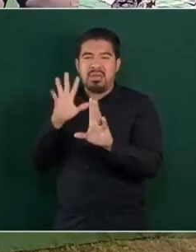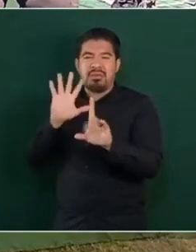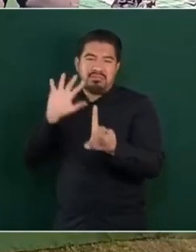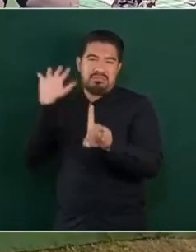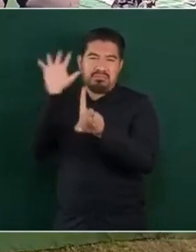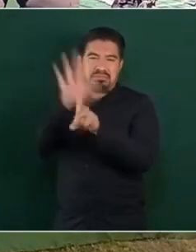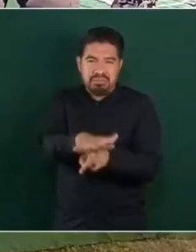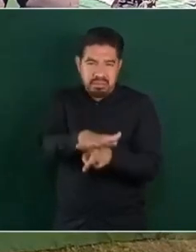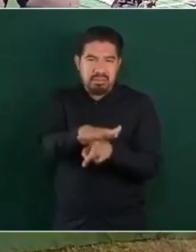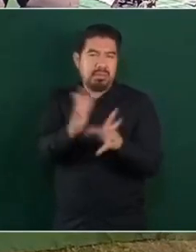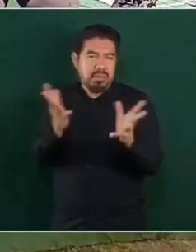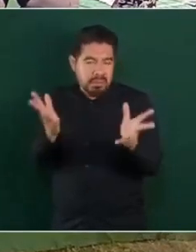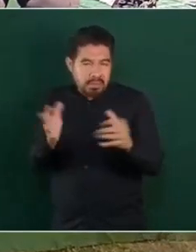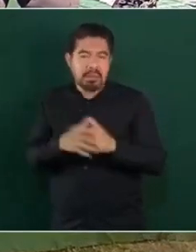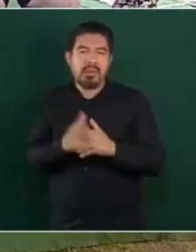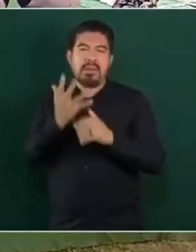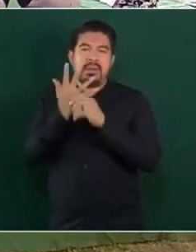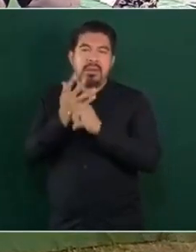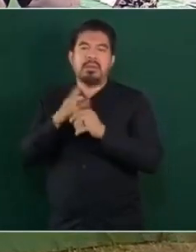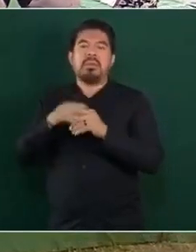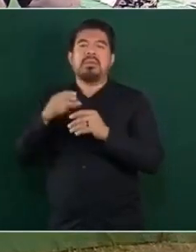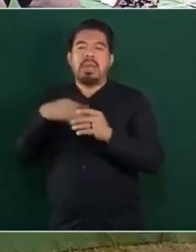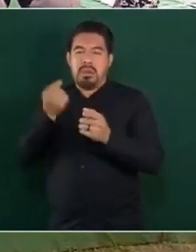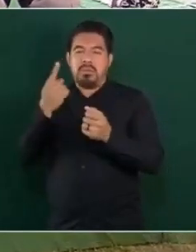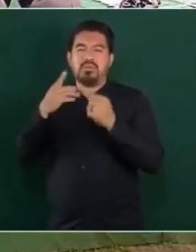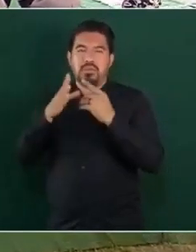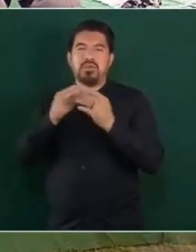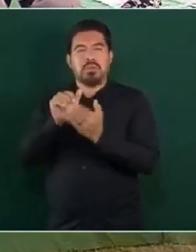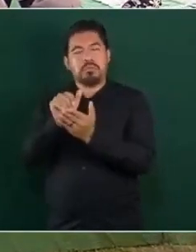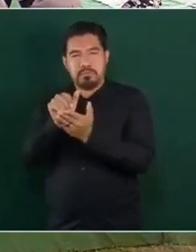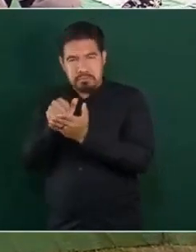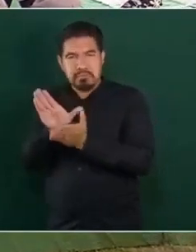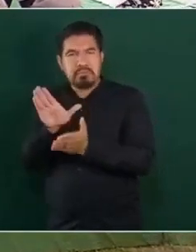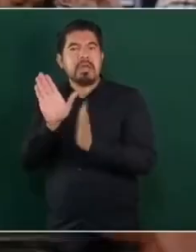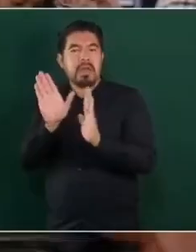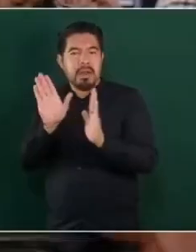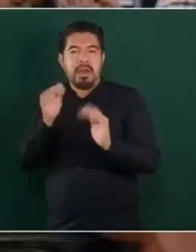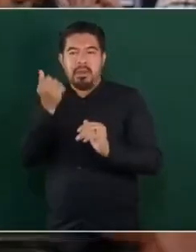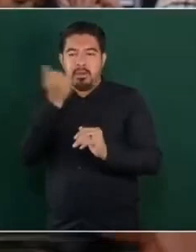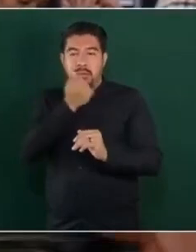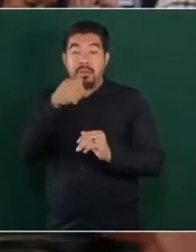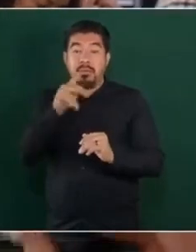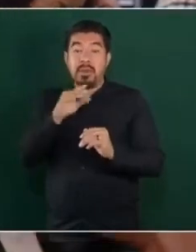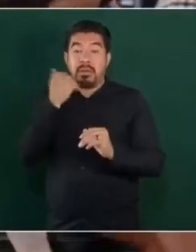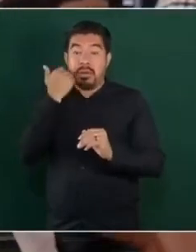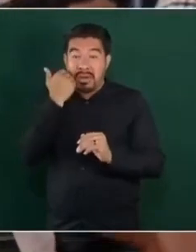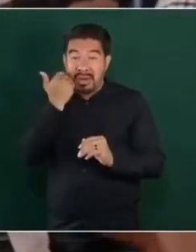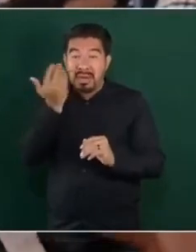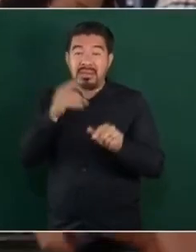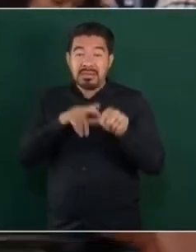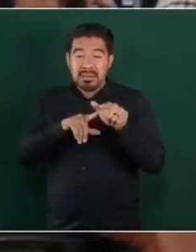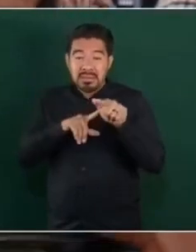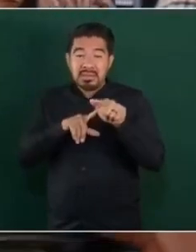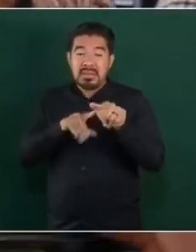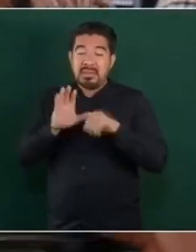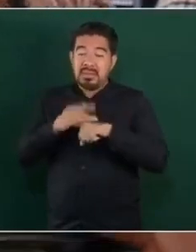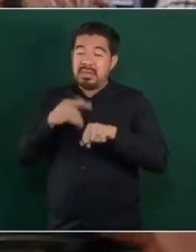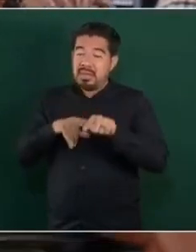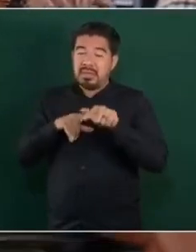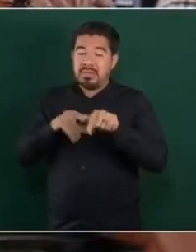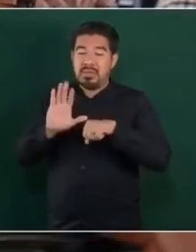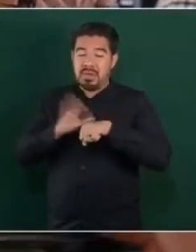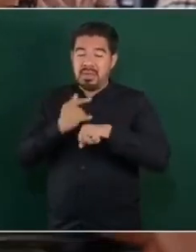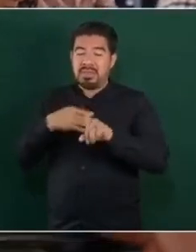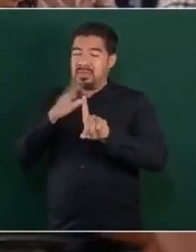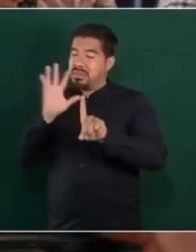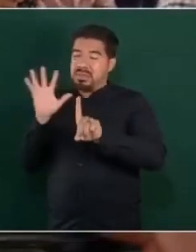Entonces, bueno, pues han habido suspensiones y todo esto. Sin embargo, el estudiante quiere seguir con este tipo de cosas porque fue una violencia sexual.